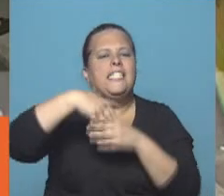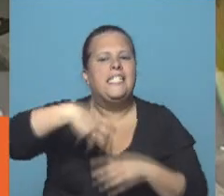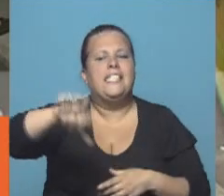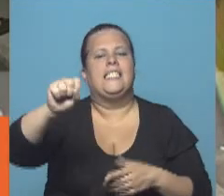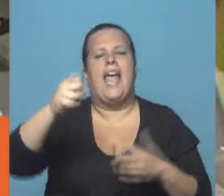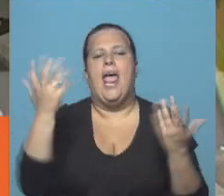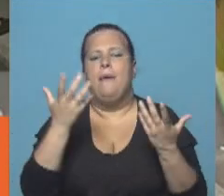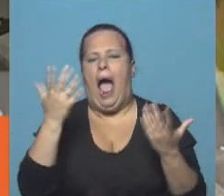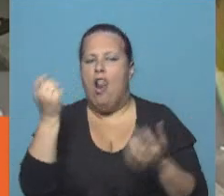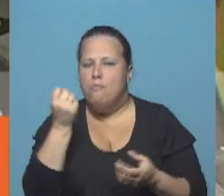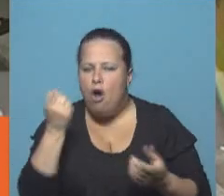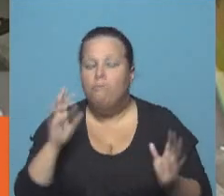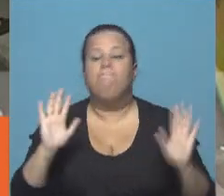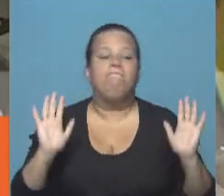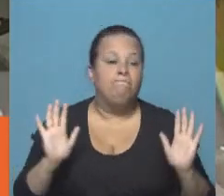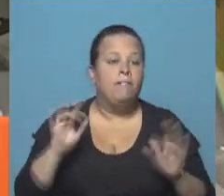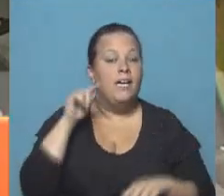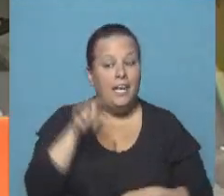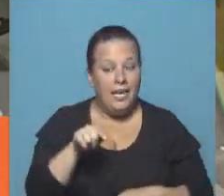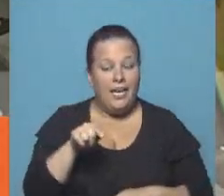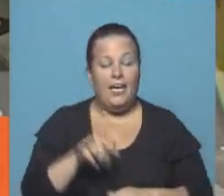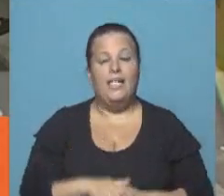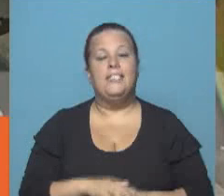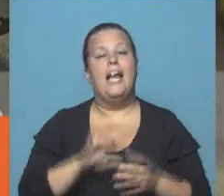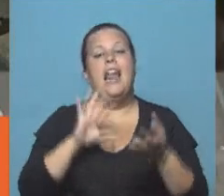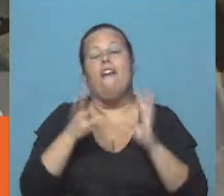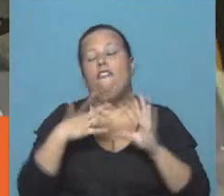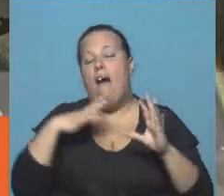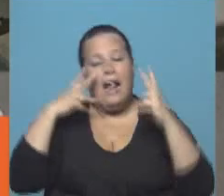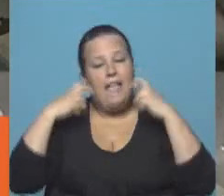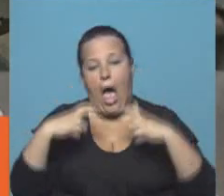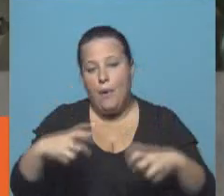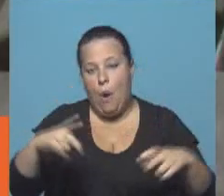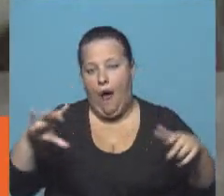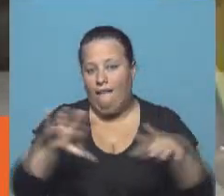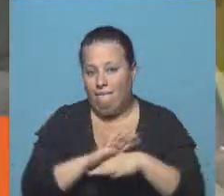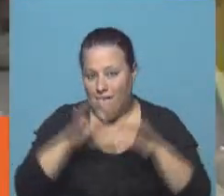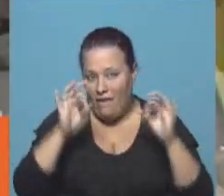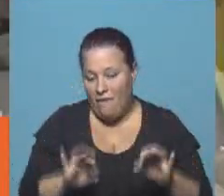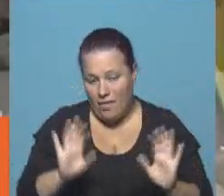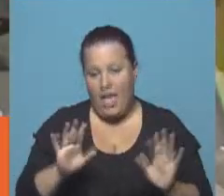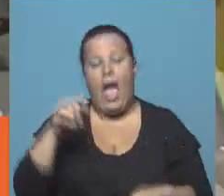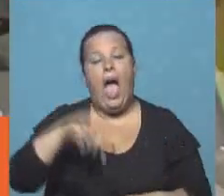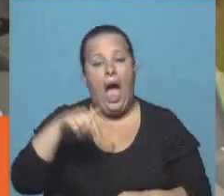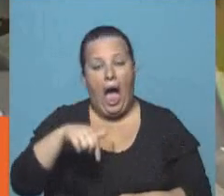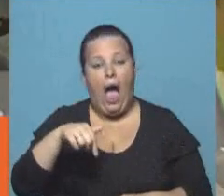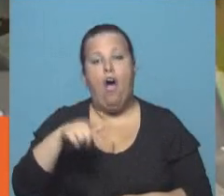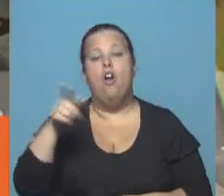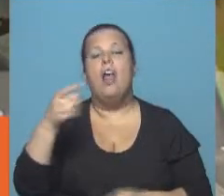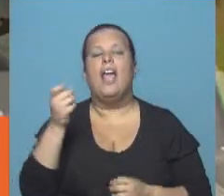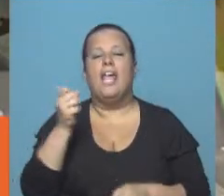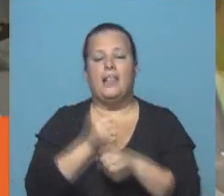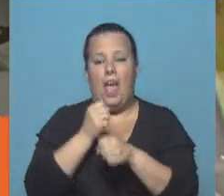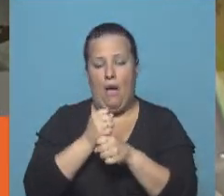algo importante. Bueno, esto es la materia de investigación en este momento que está llevando